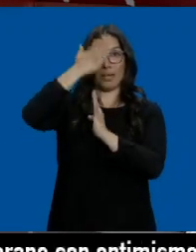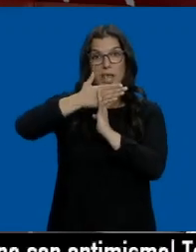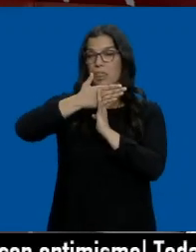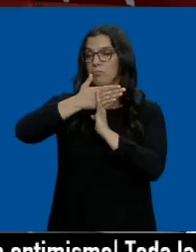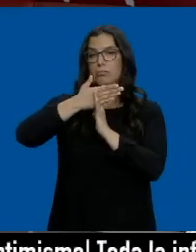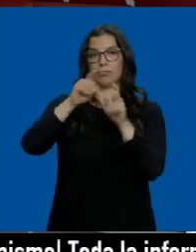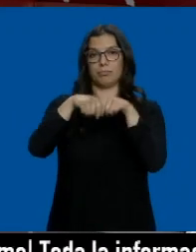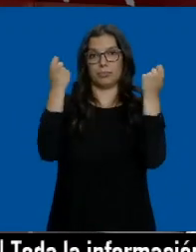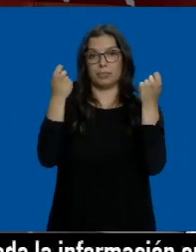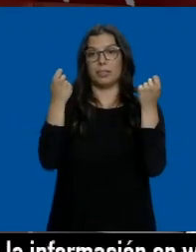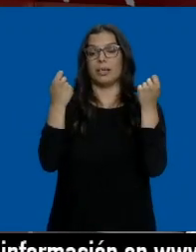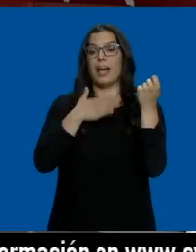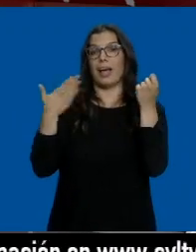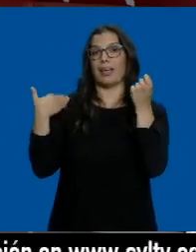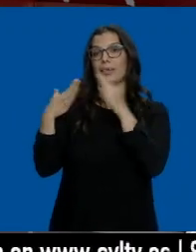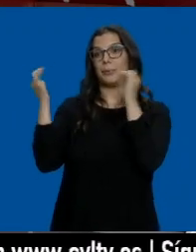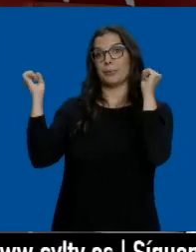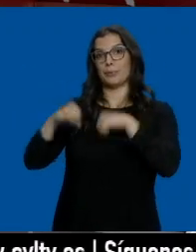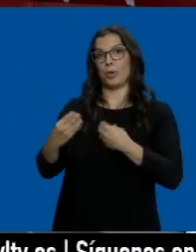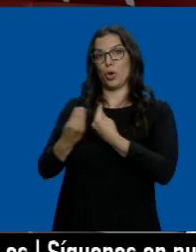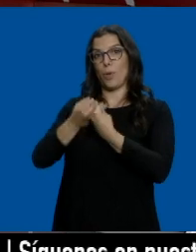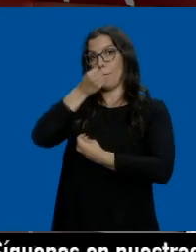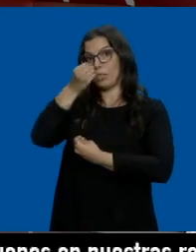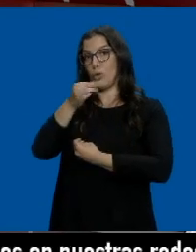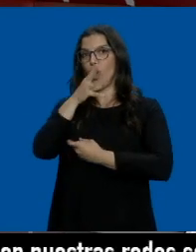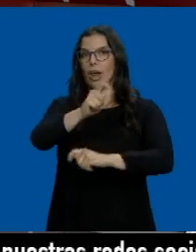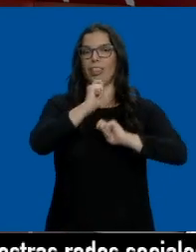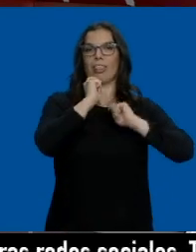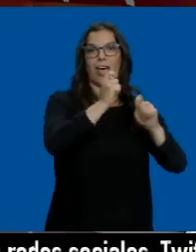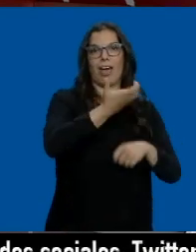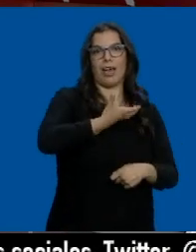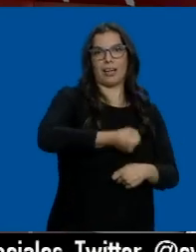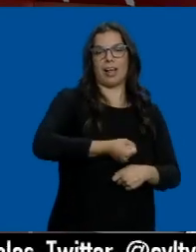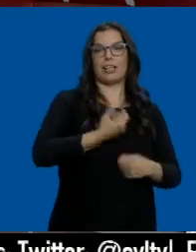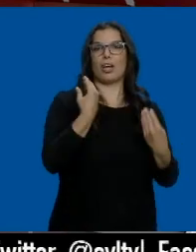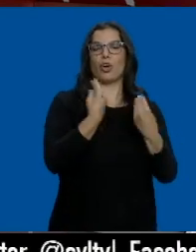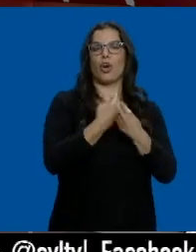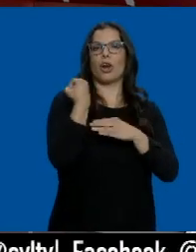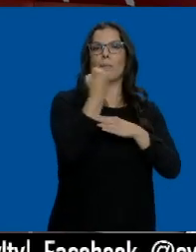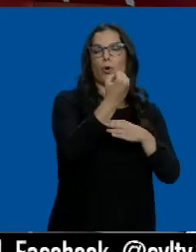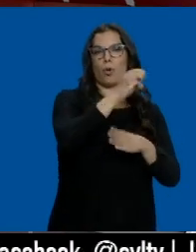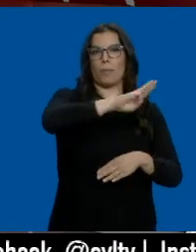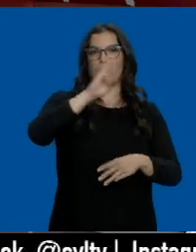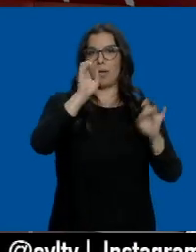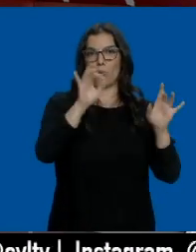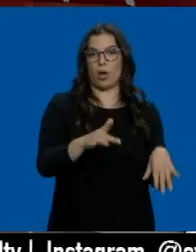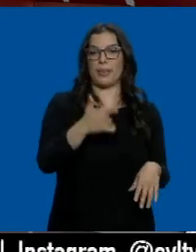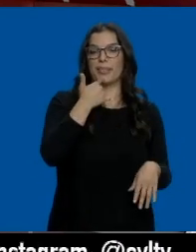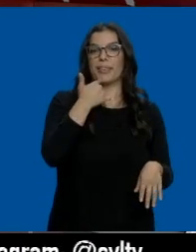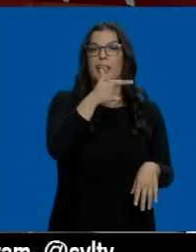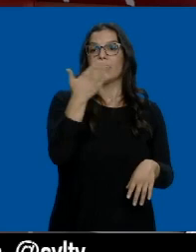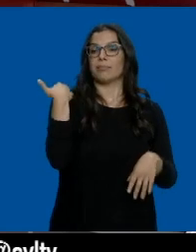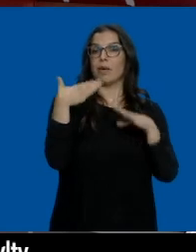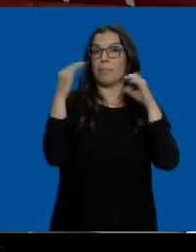PSOE y se ha convertido en el nuevo alcalde con el apoyo del Partido Popular. Desde Ciudadanos dicen que lo pactado era